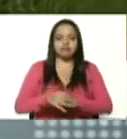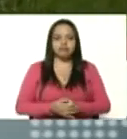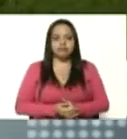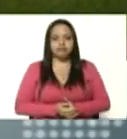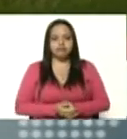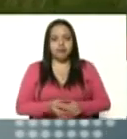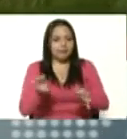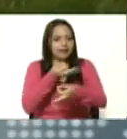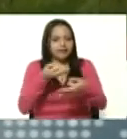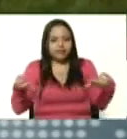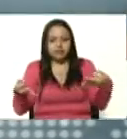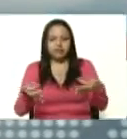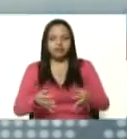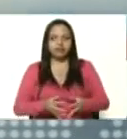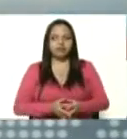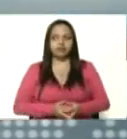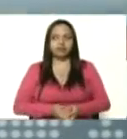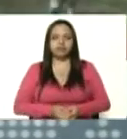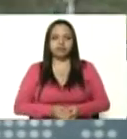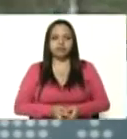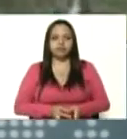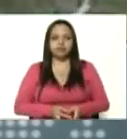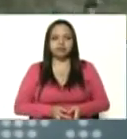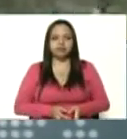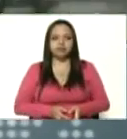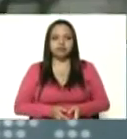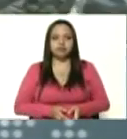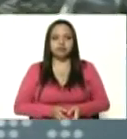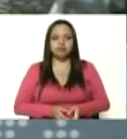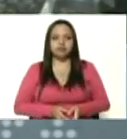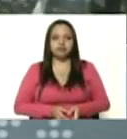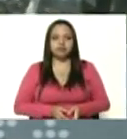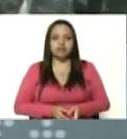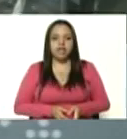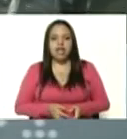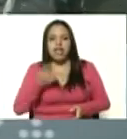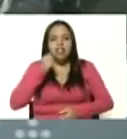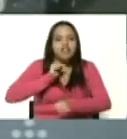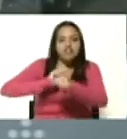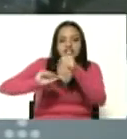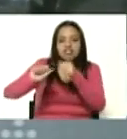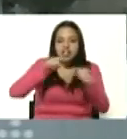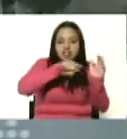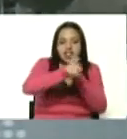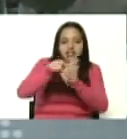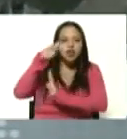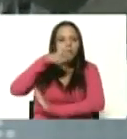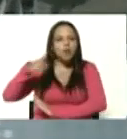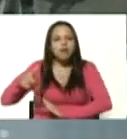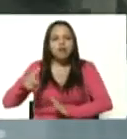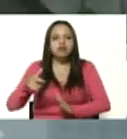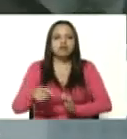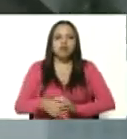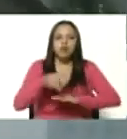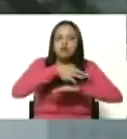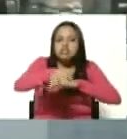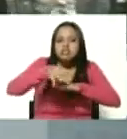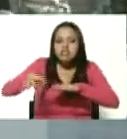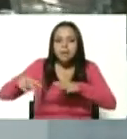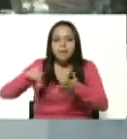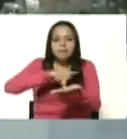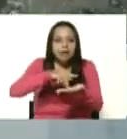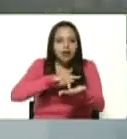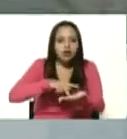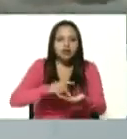perfecta es la defensa antiaérea metida en cada recoveco de cada pueblo de cada municipio de cada parroquia de